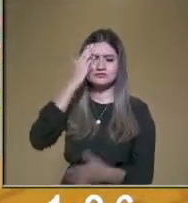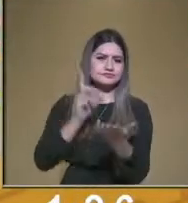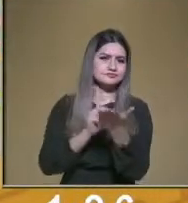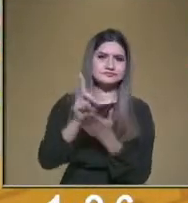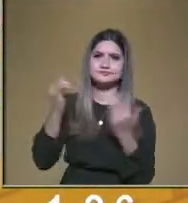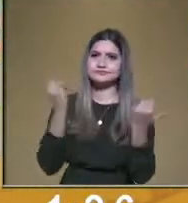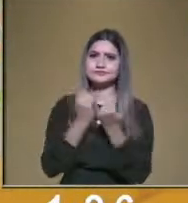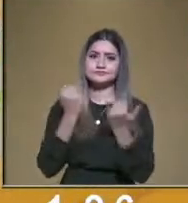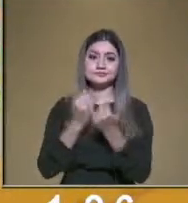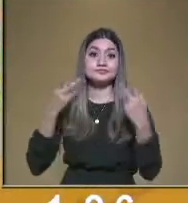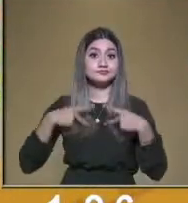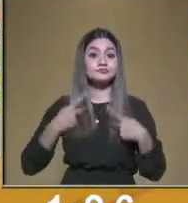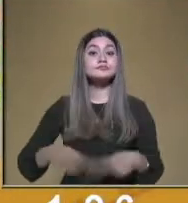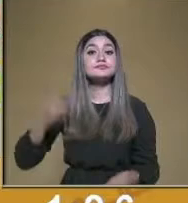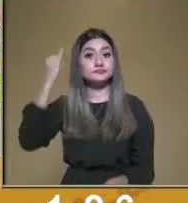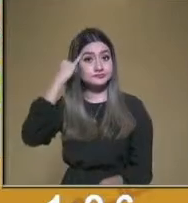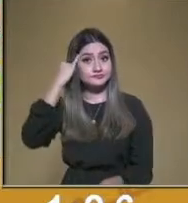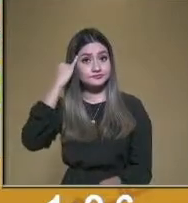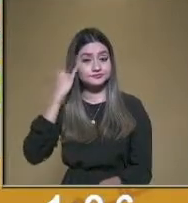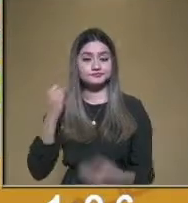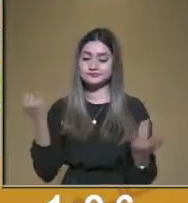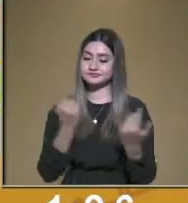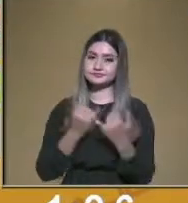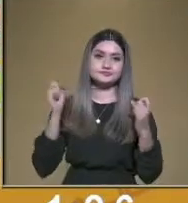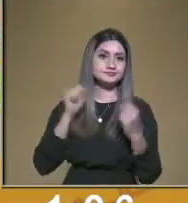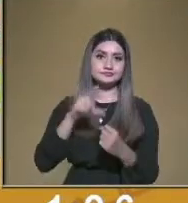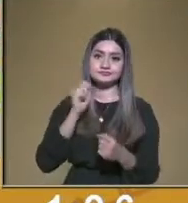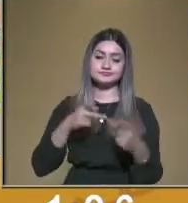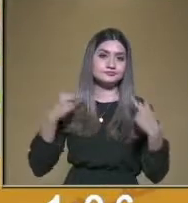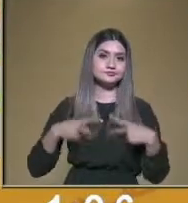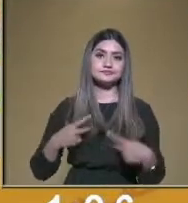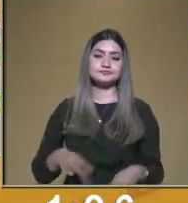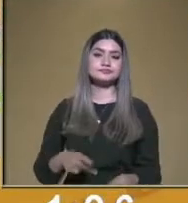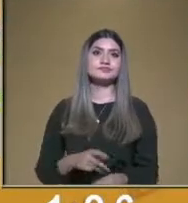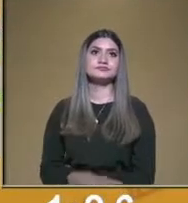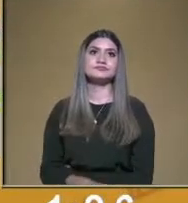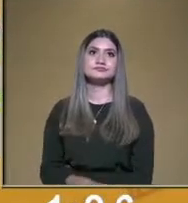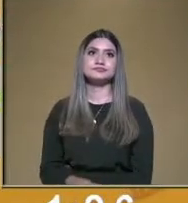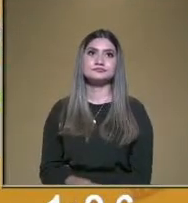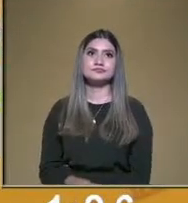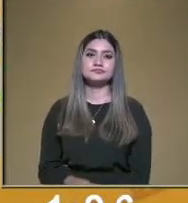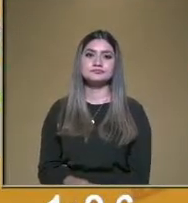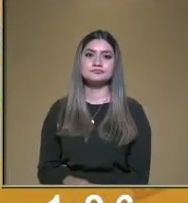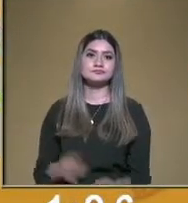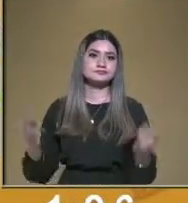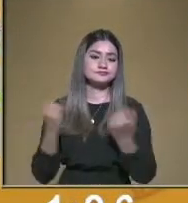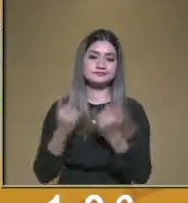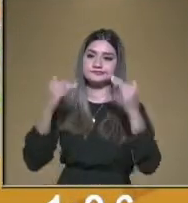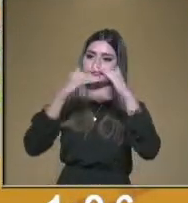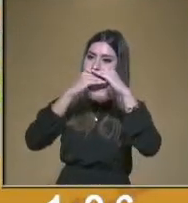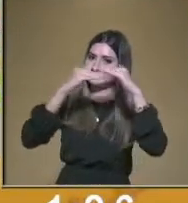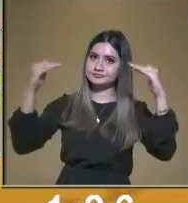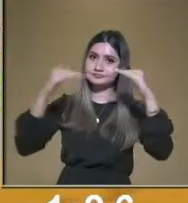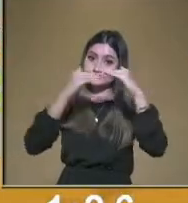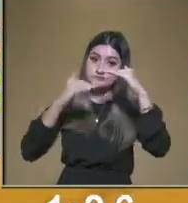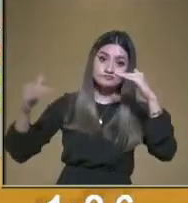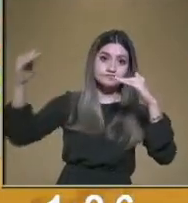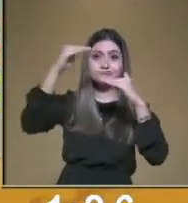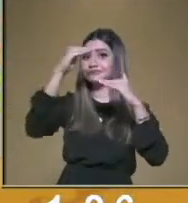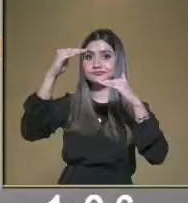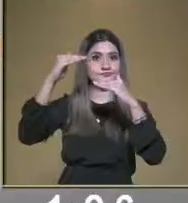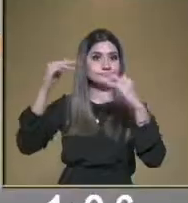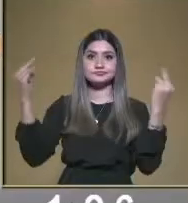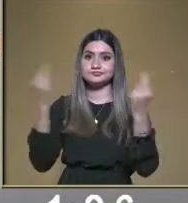tienen ellos, porque nosotros como personas tenemos derechos y, pues, somos iguales ante... Ante la ley, ¿verdad?